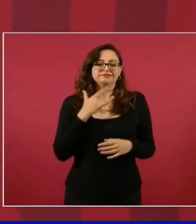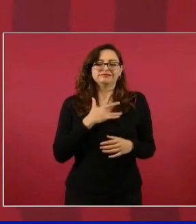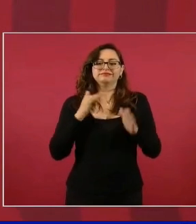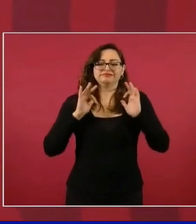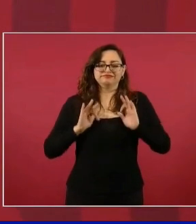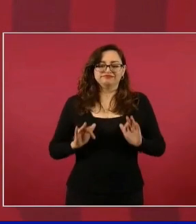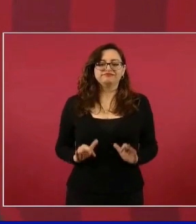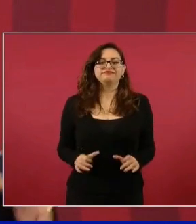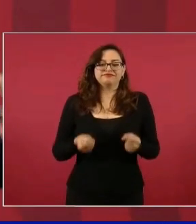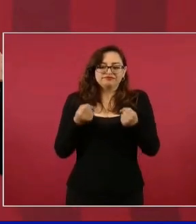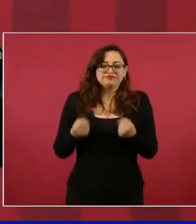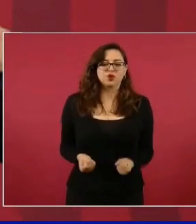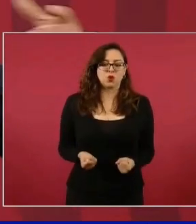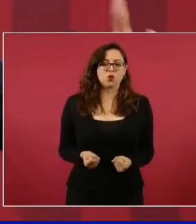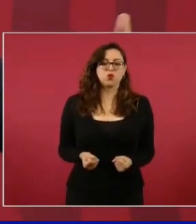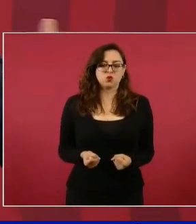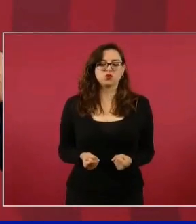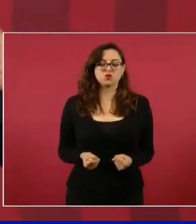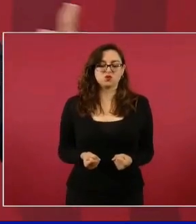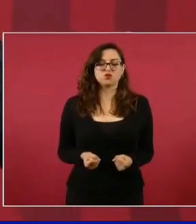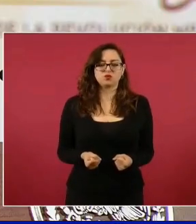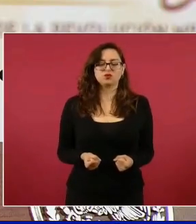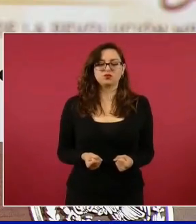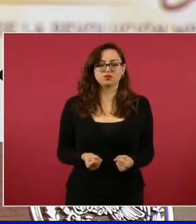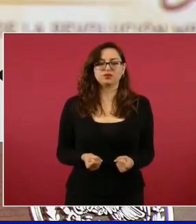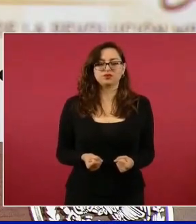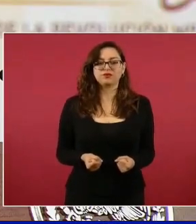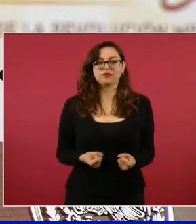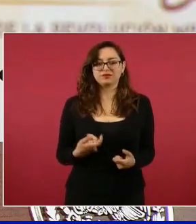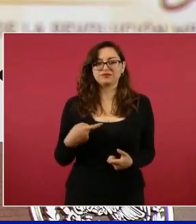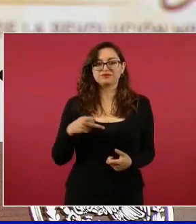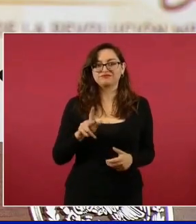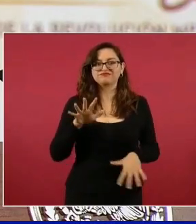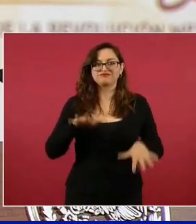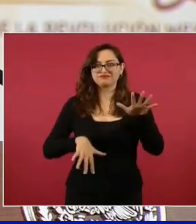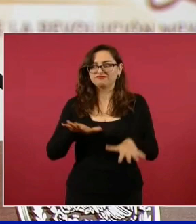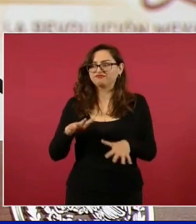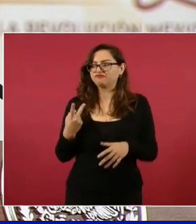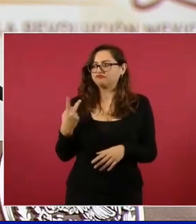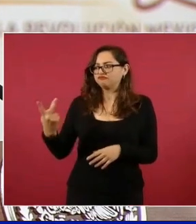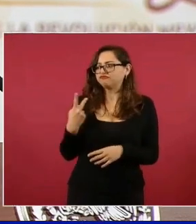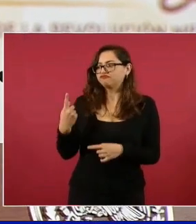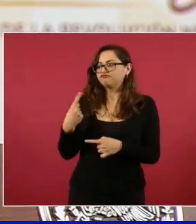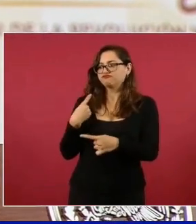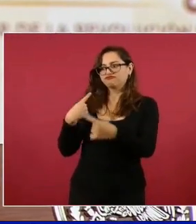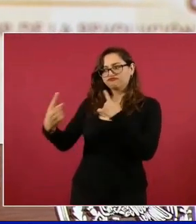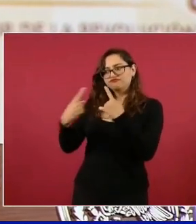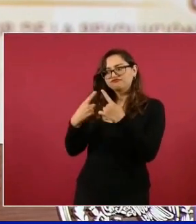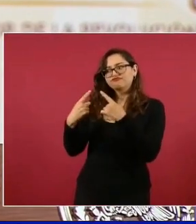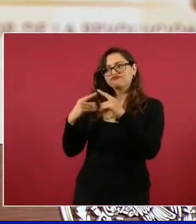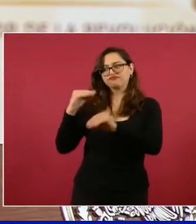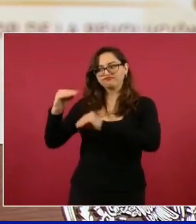Pero ahí hay debate en Hacienda